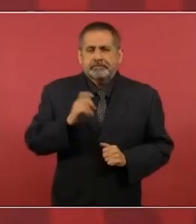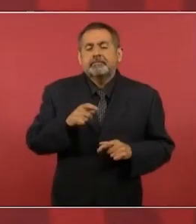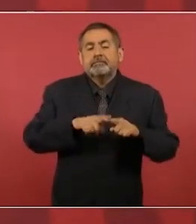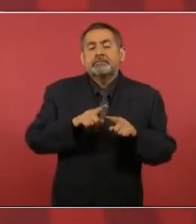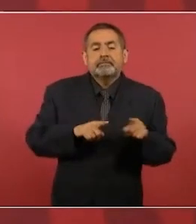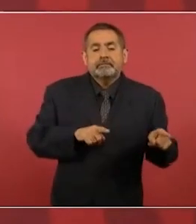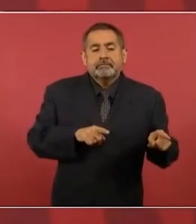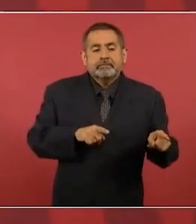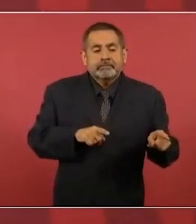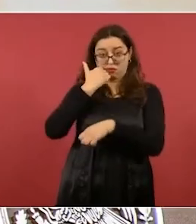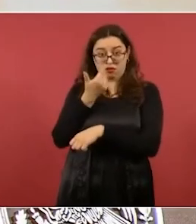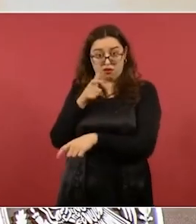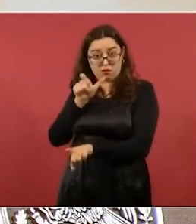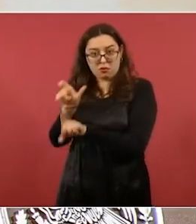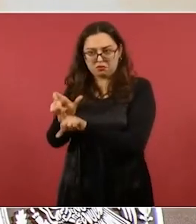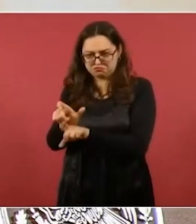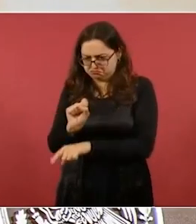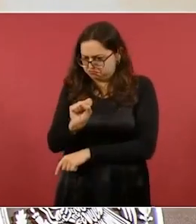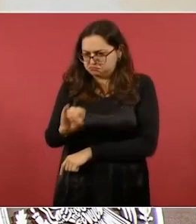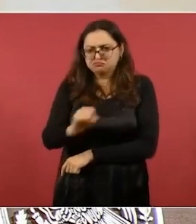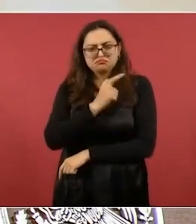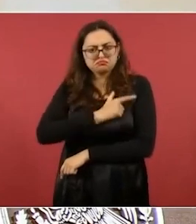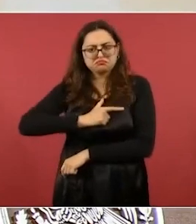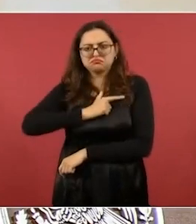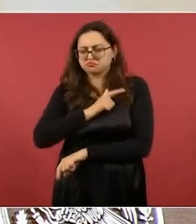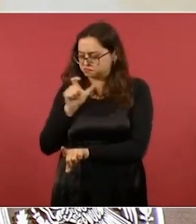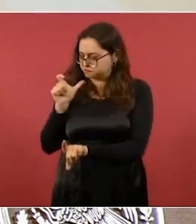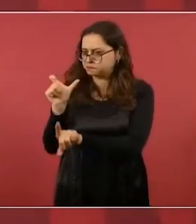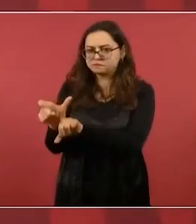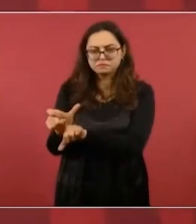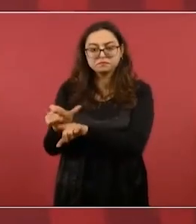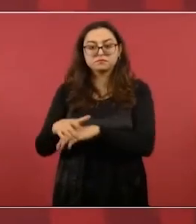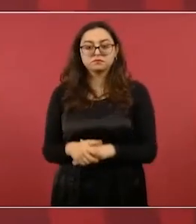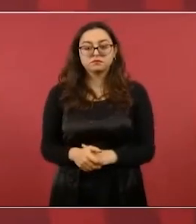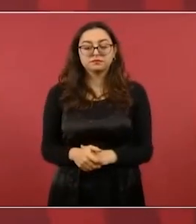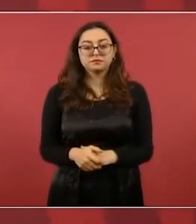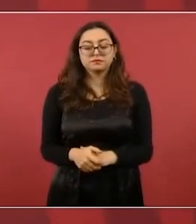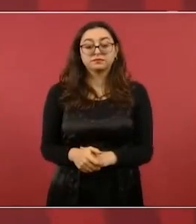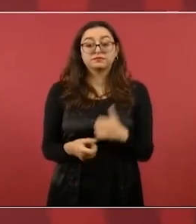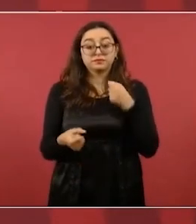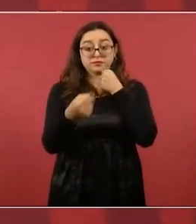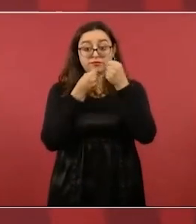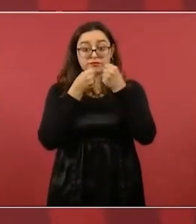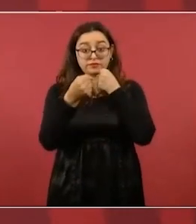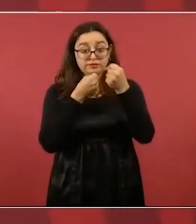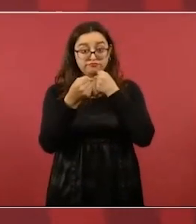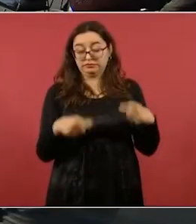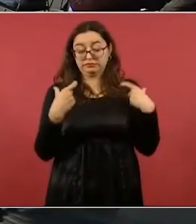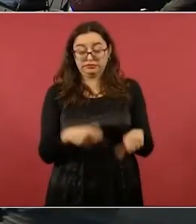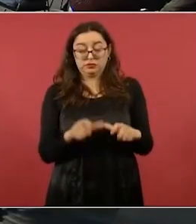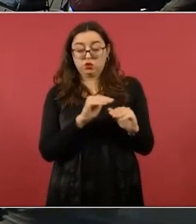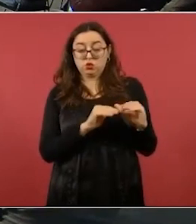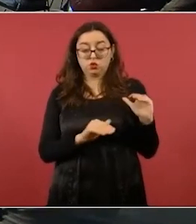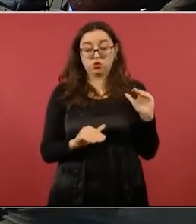Peña. Estos periodistas de más alto nivel tienen menos riesgos,